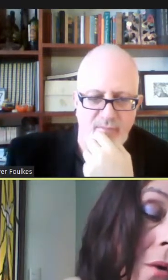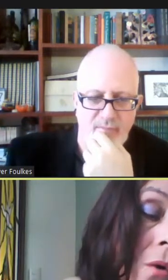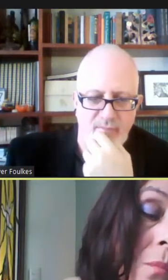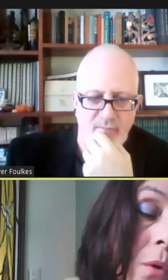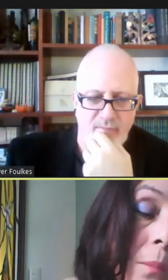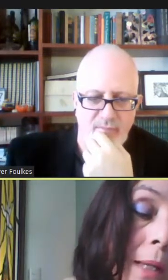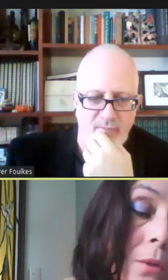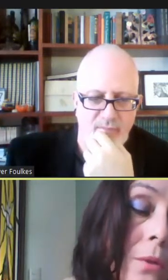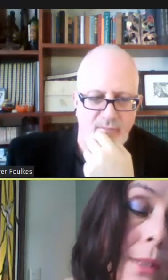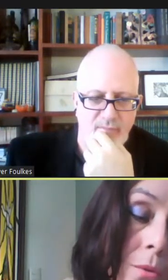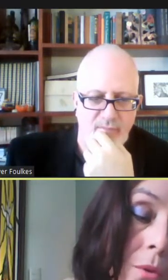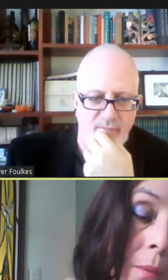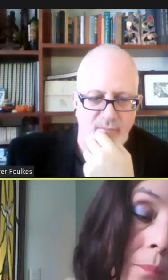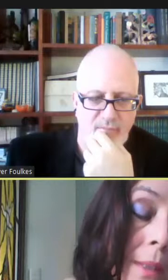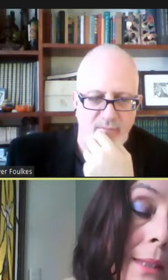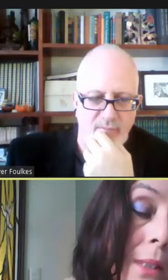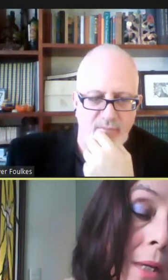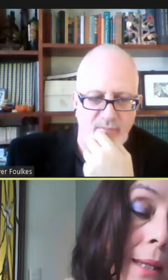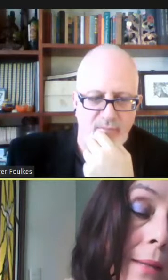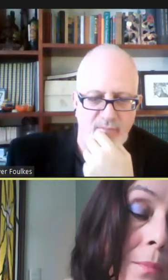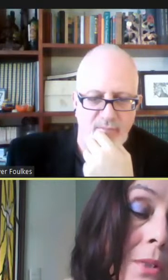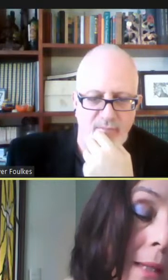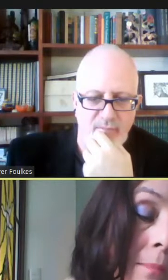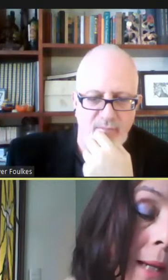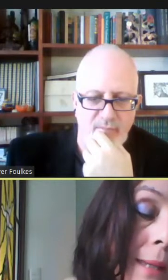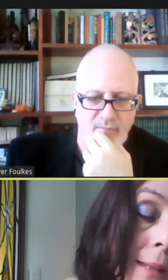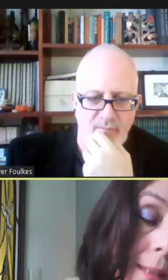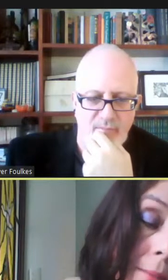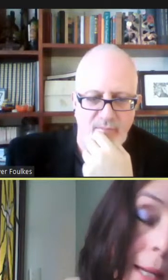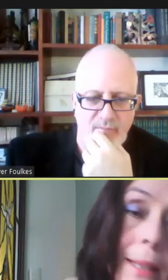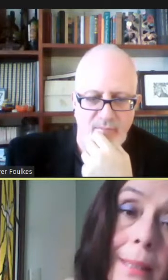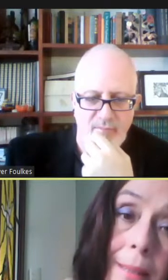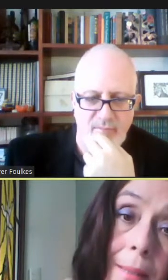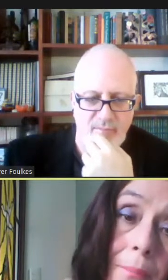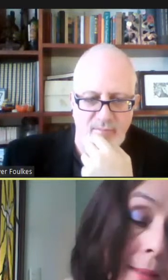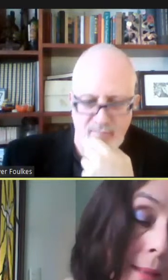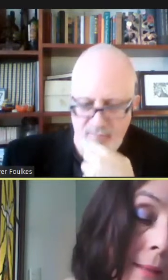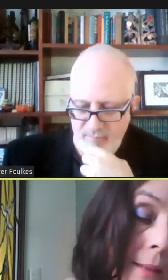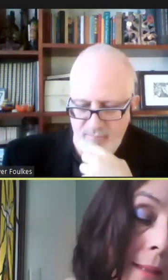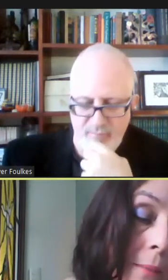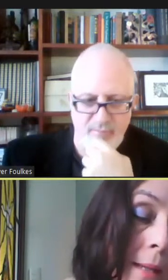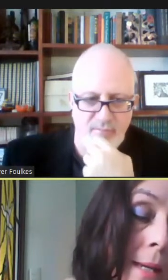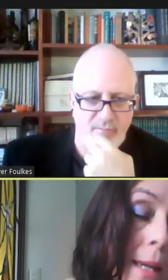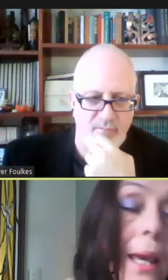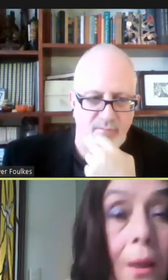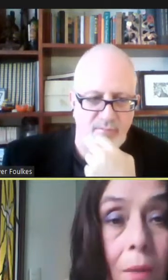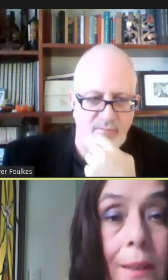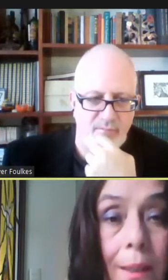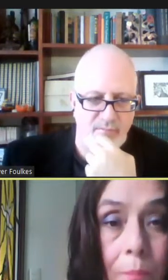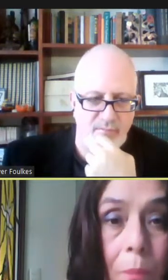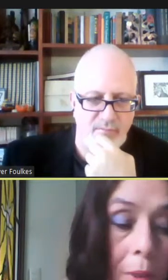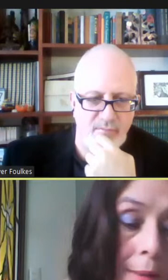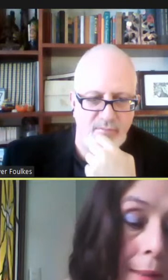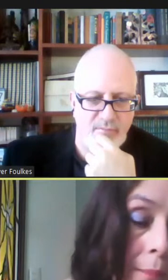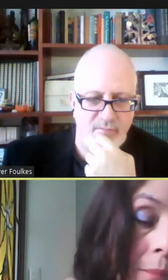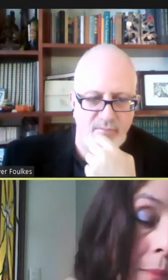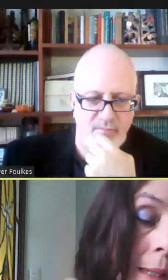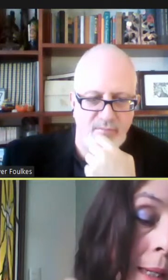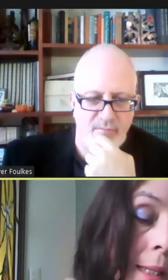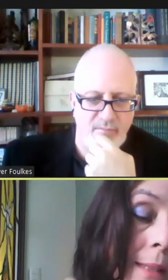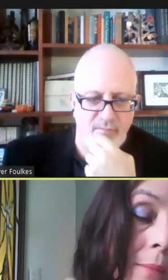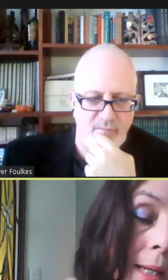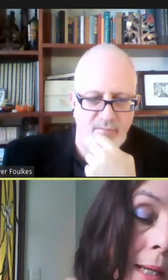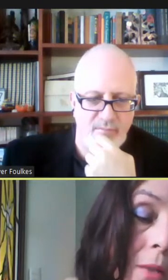quedar como un objeto de estudio, sino que debemos ser parte activa y representativa en cualquier propuesta.